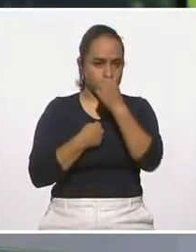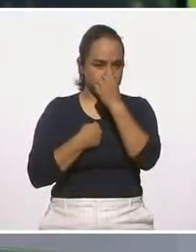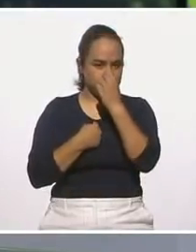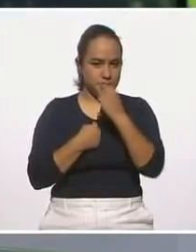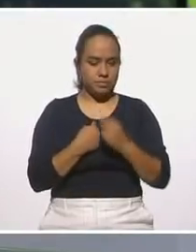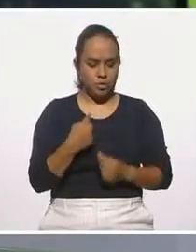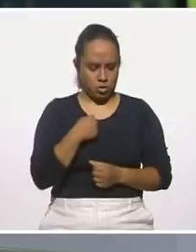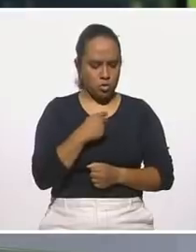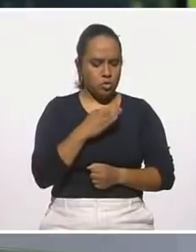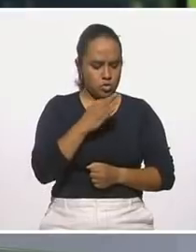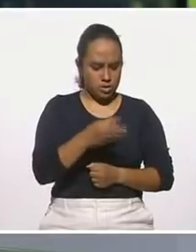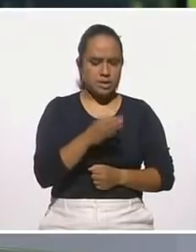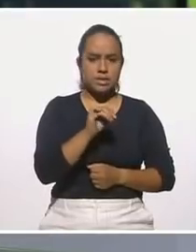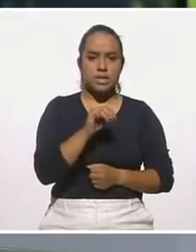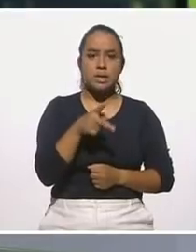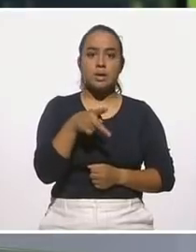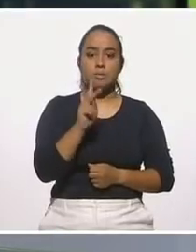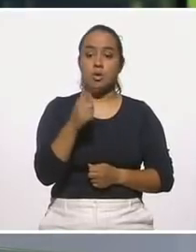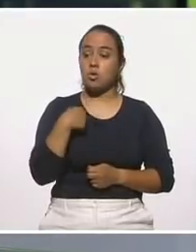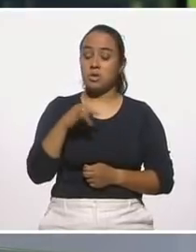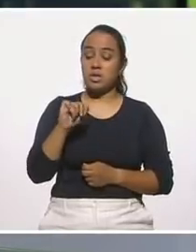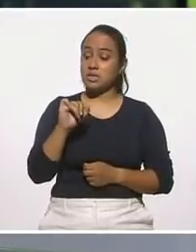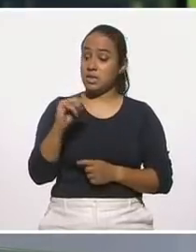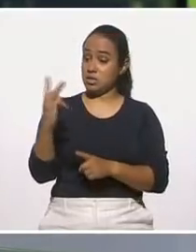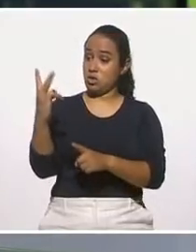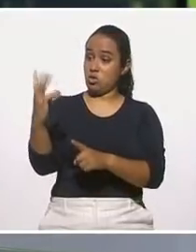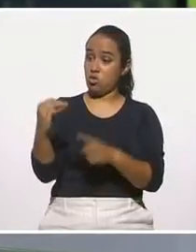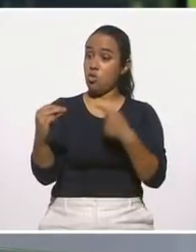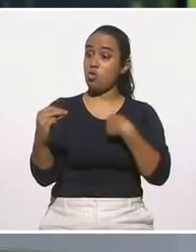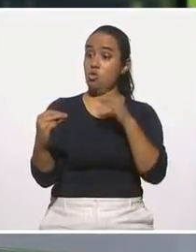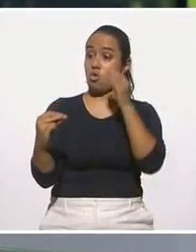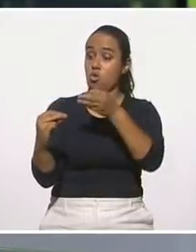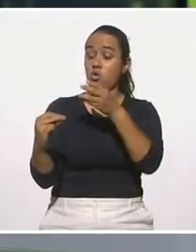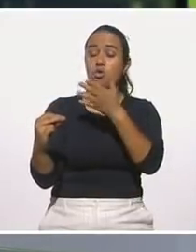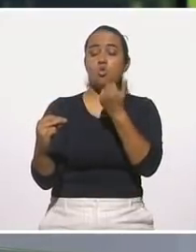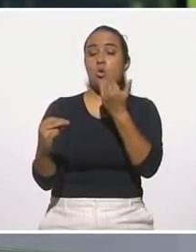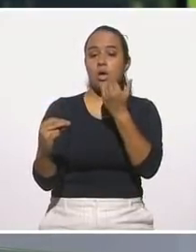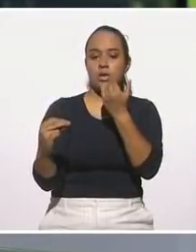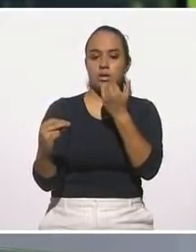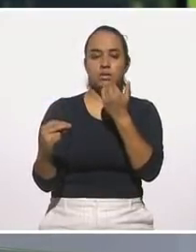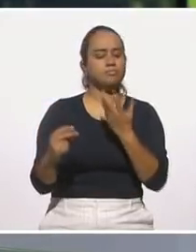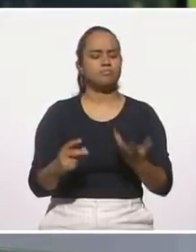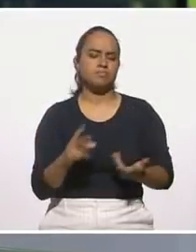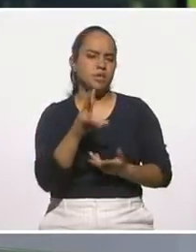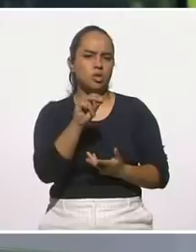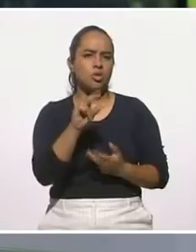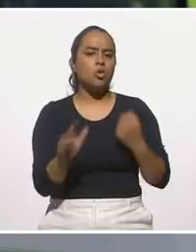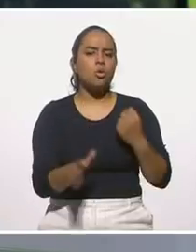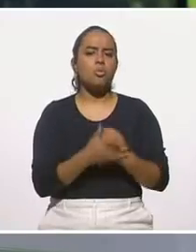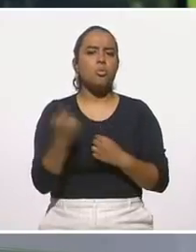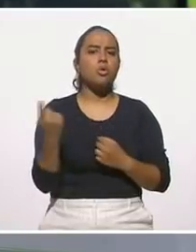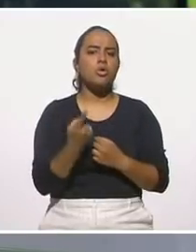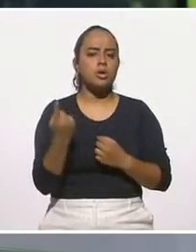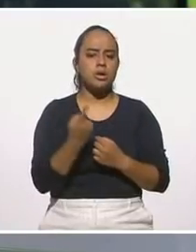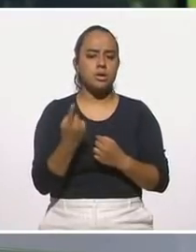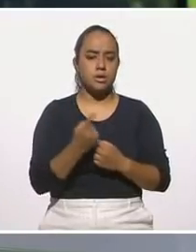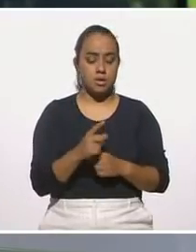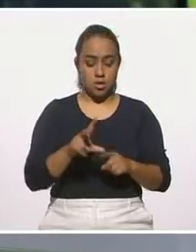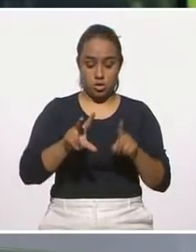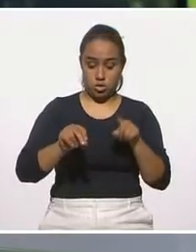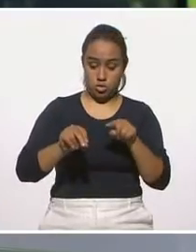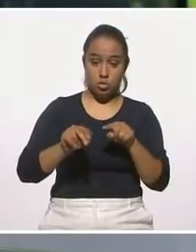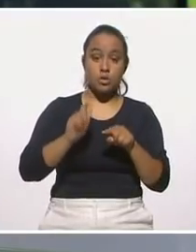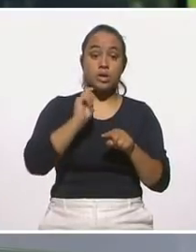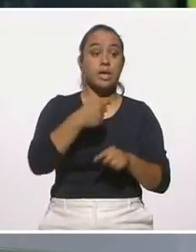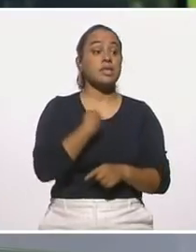soy resiliente, si soy intolerante al no, no porque no es un factor